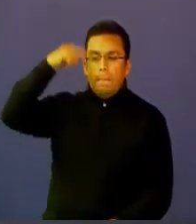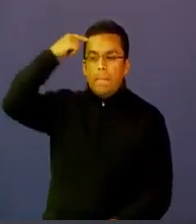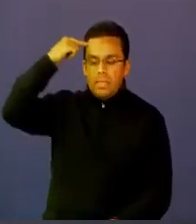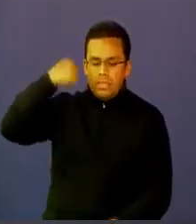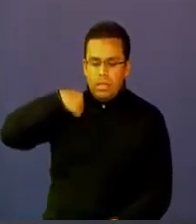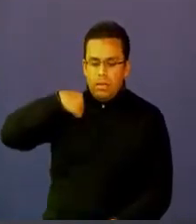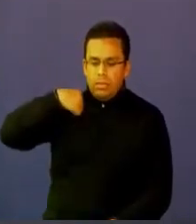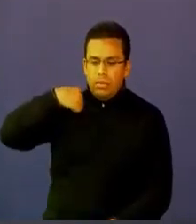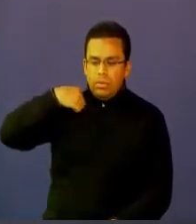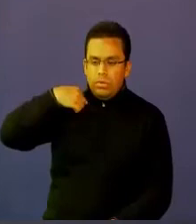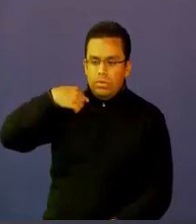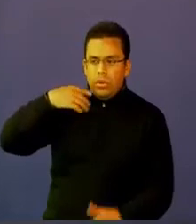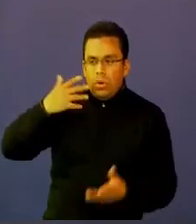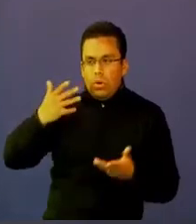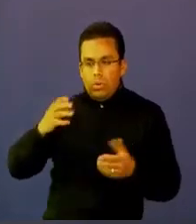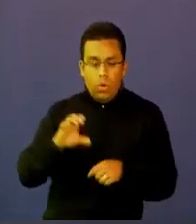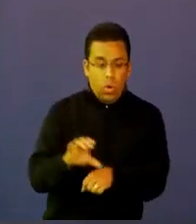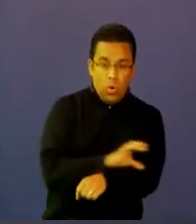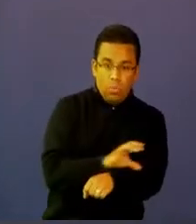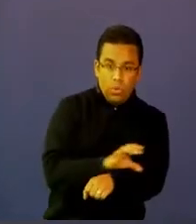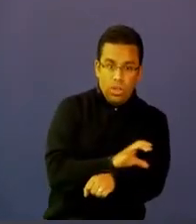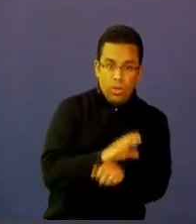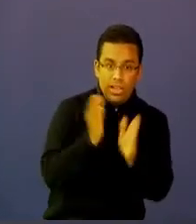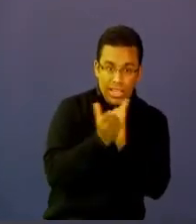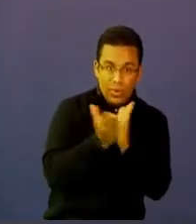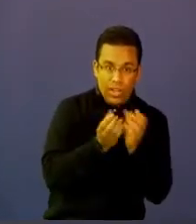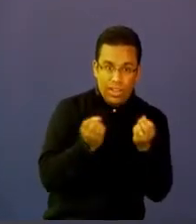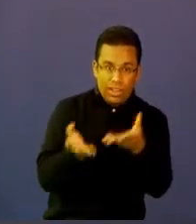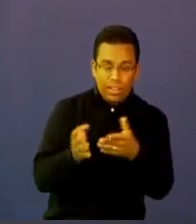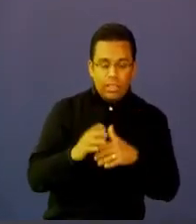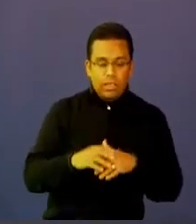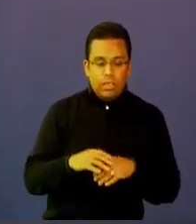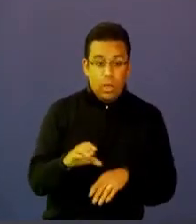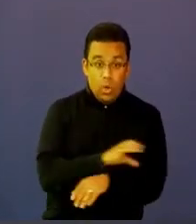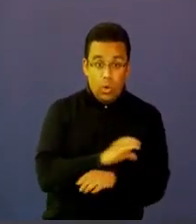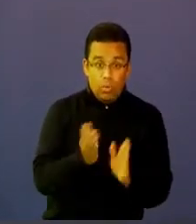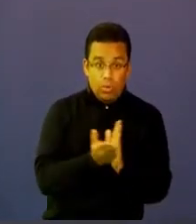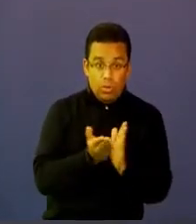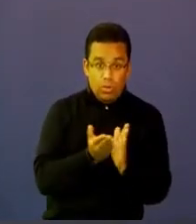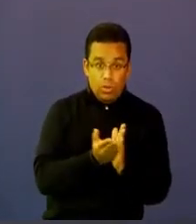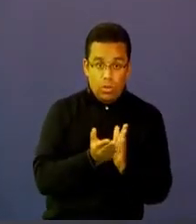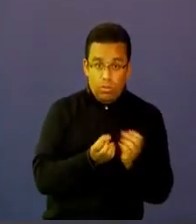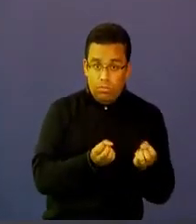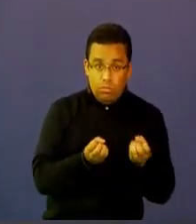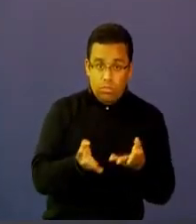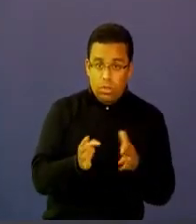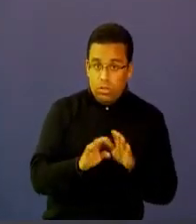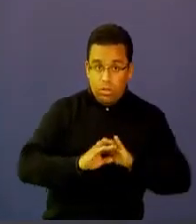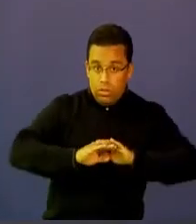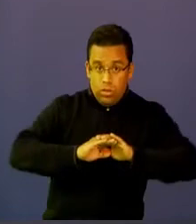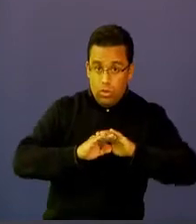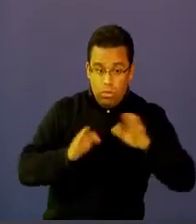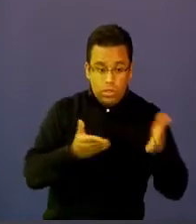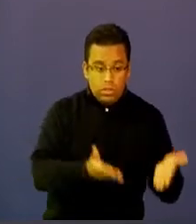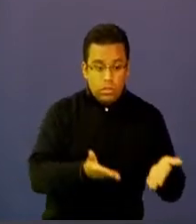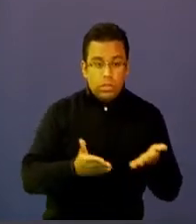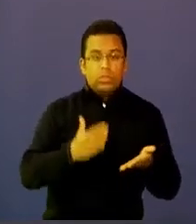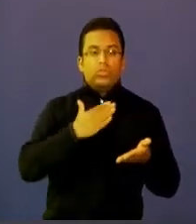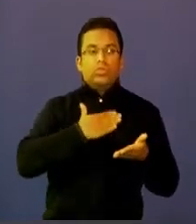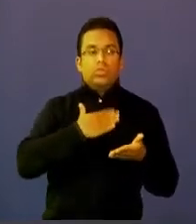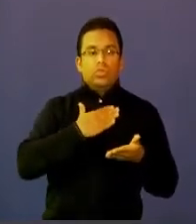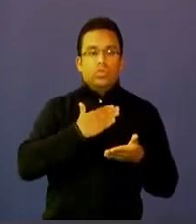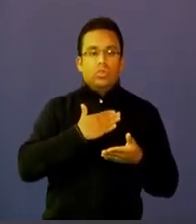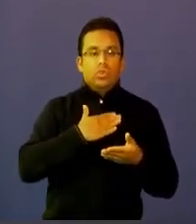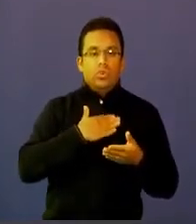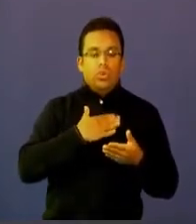momento en el cual computadores para educar prácticamente que era recibido solamente por el profesor de sistemas